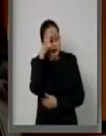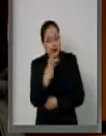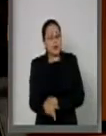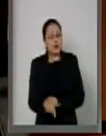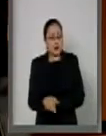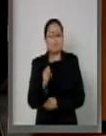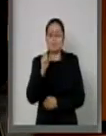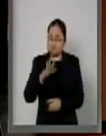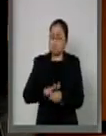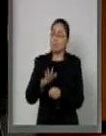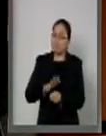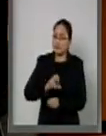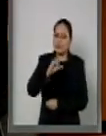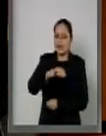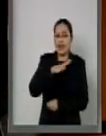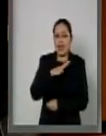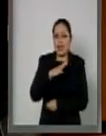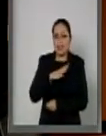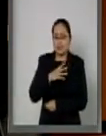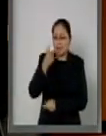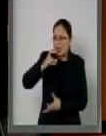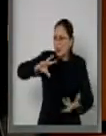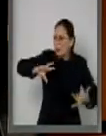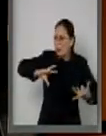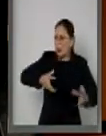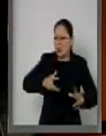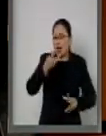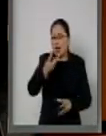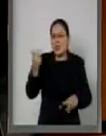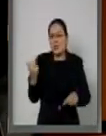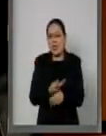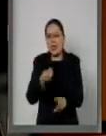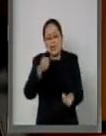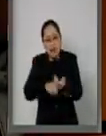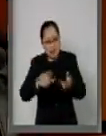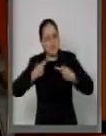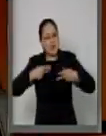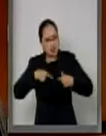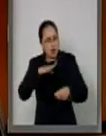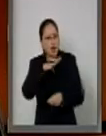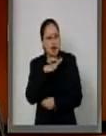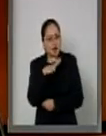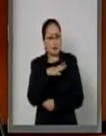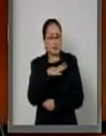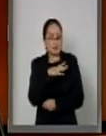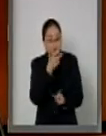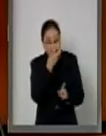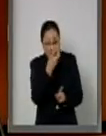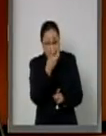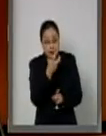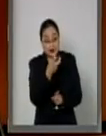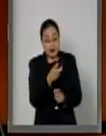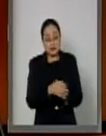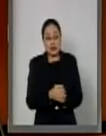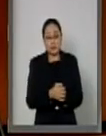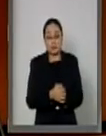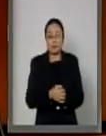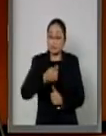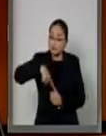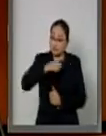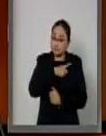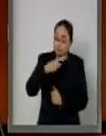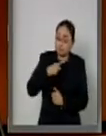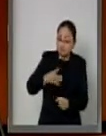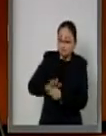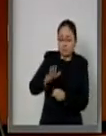porque la tragedia y el desastre ocurre cuando están las personas. De ahí que debemos de